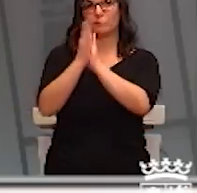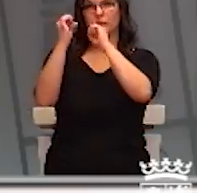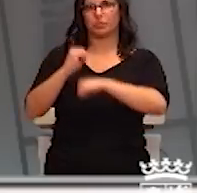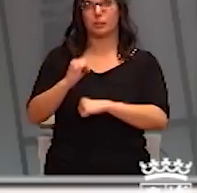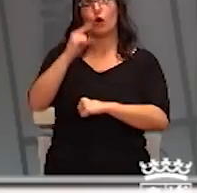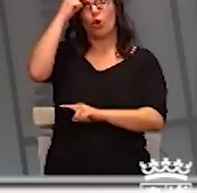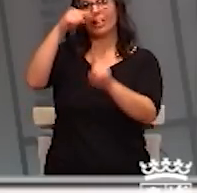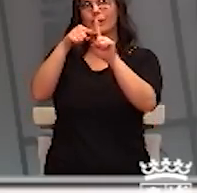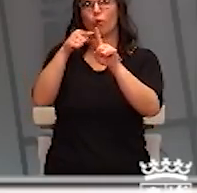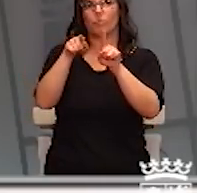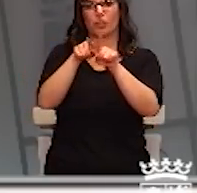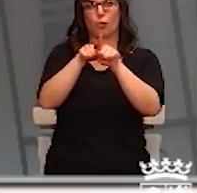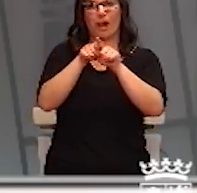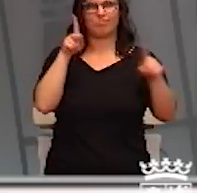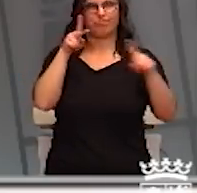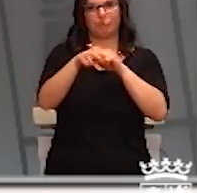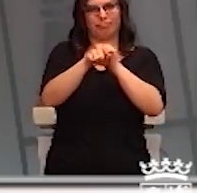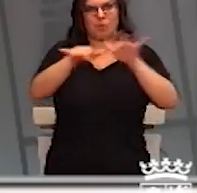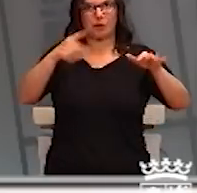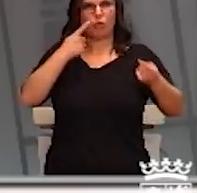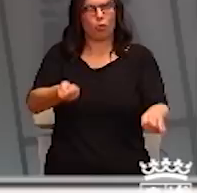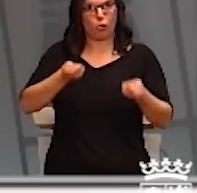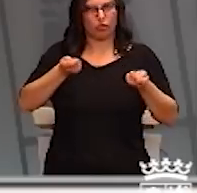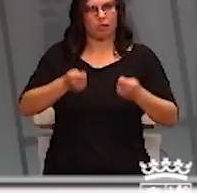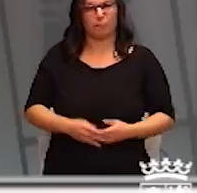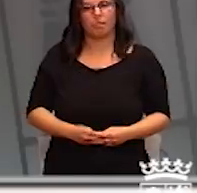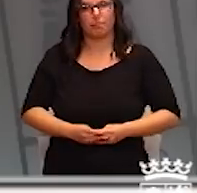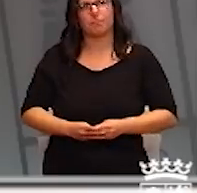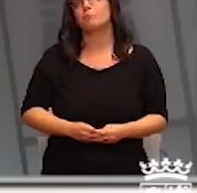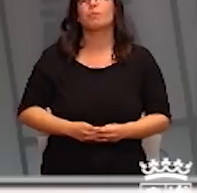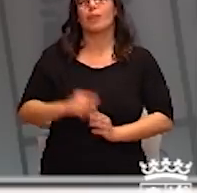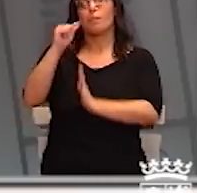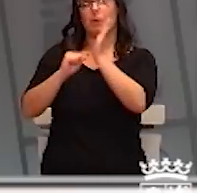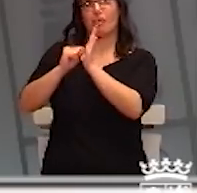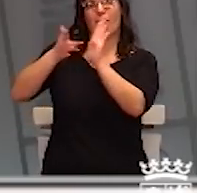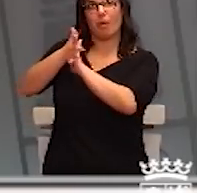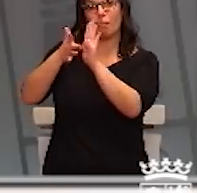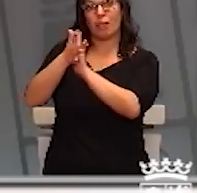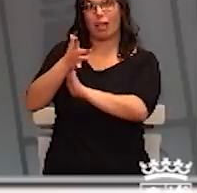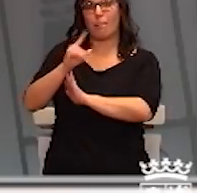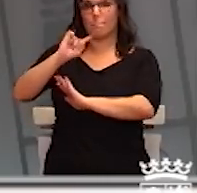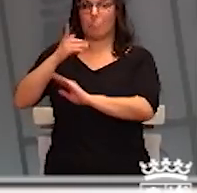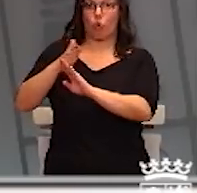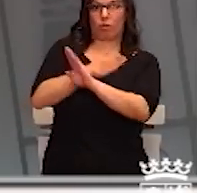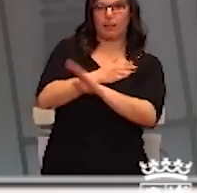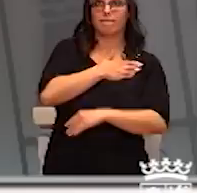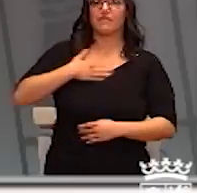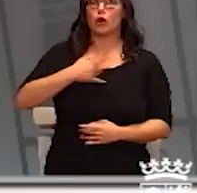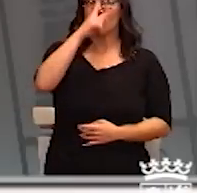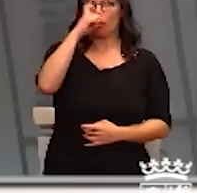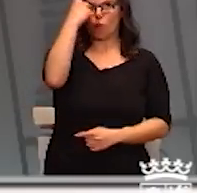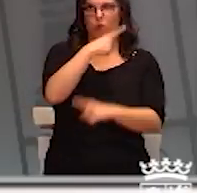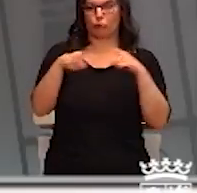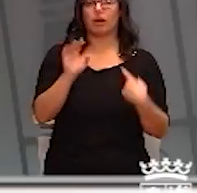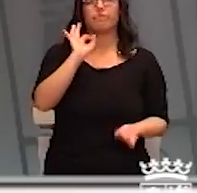de contener. Antes de pasar a comentar las medidas de contención, yo quiero recordar una cosa. Es cierto,